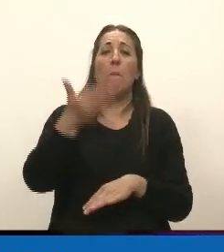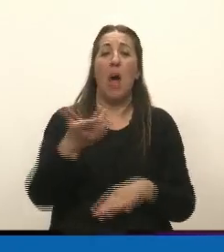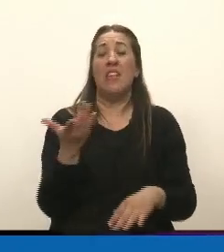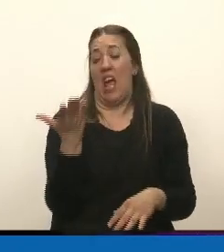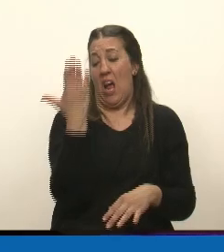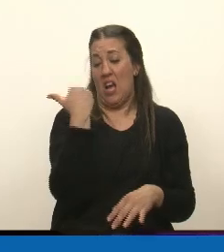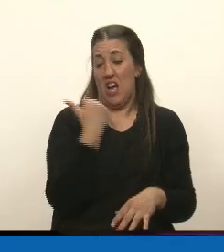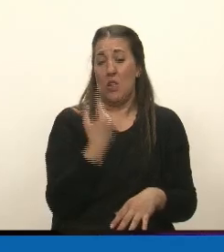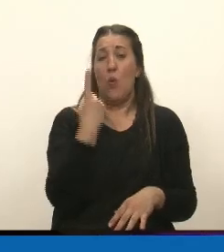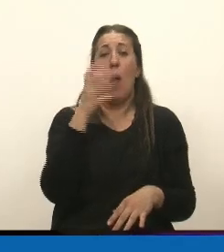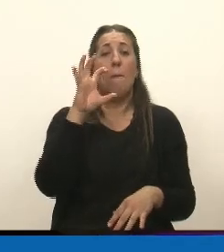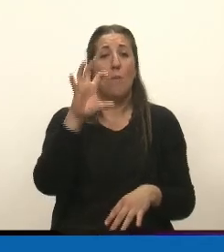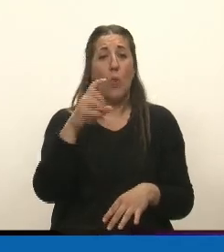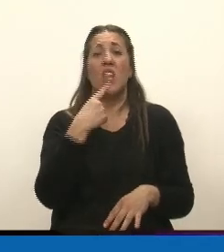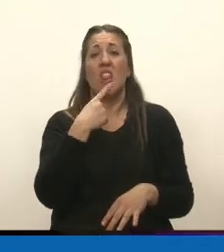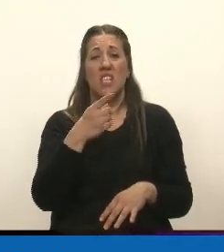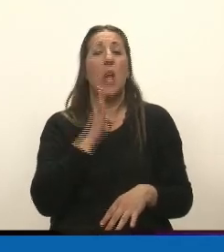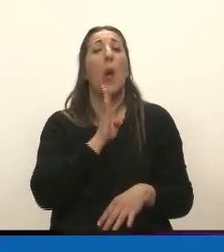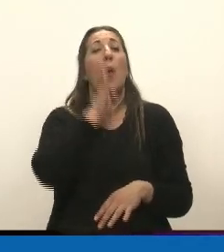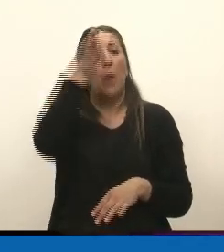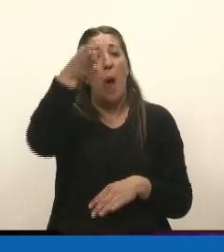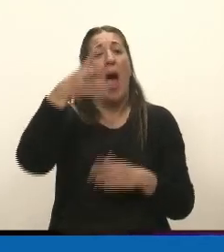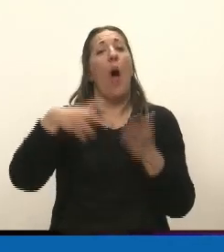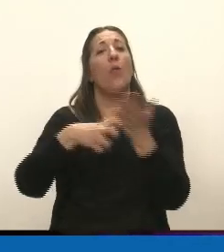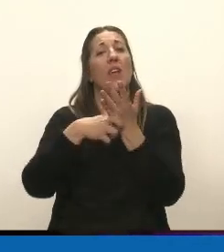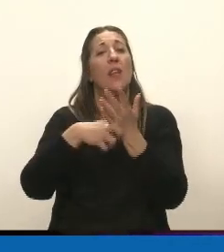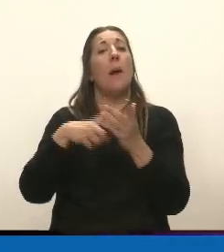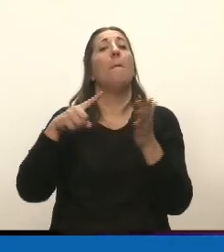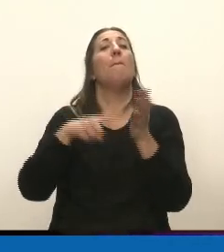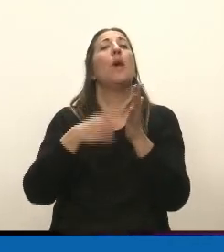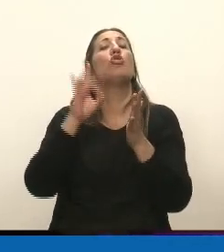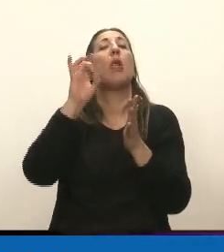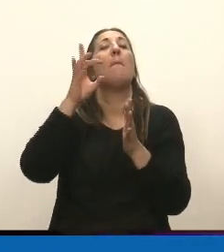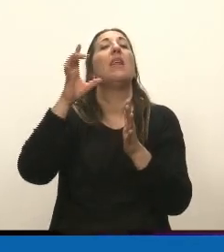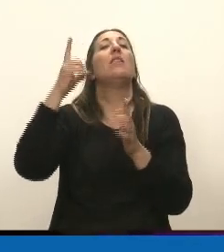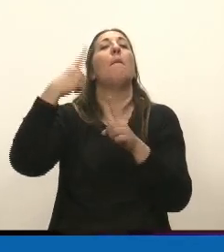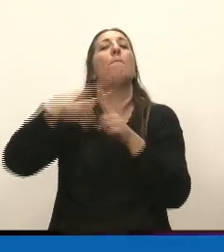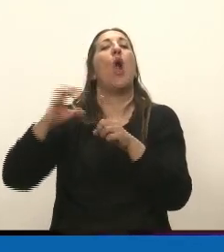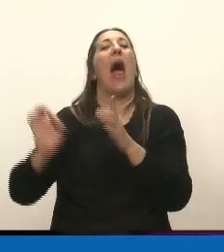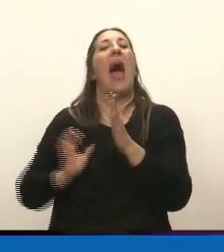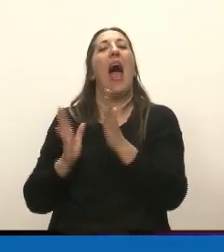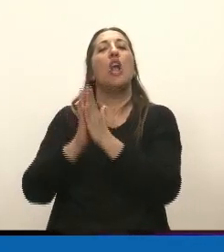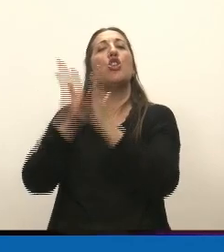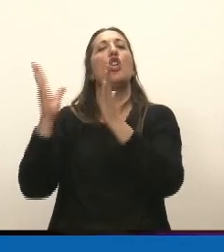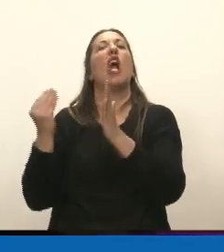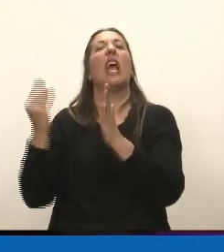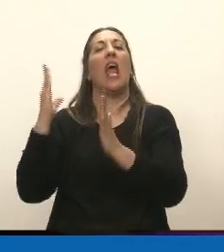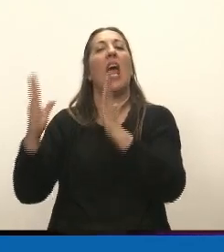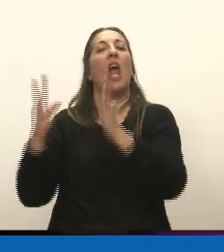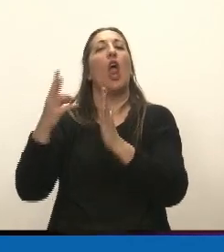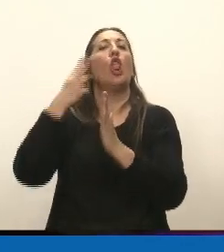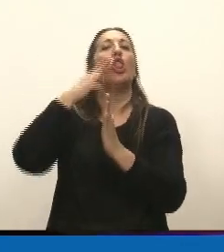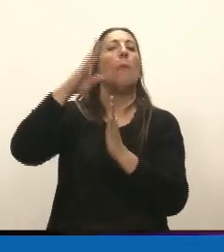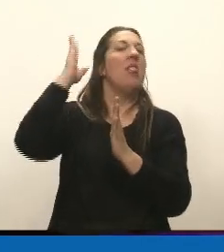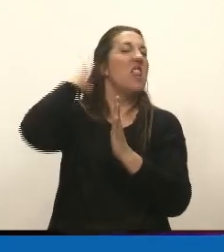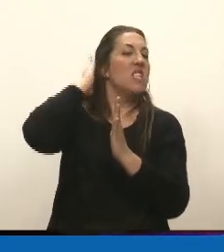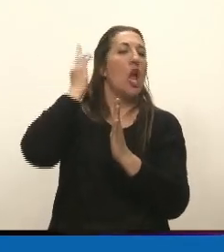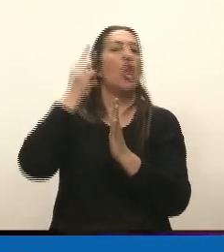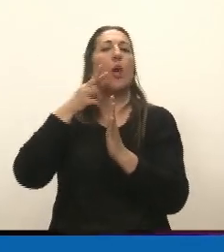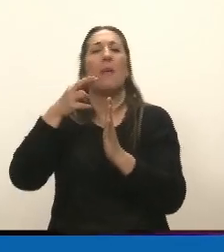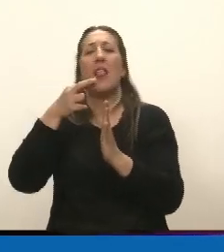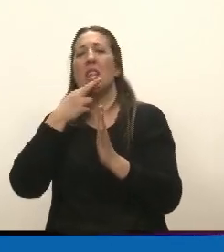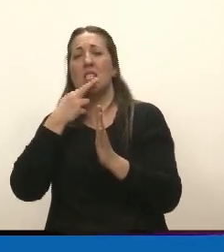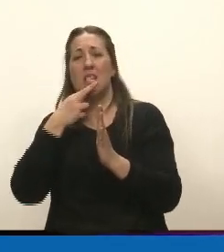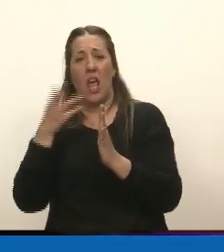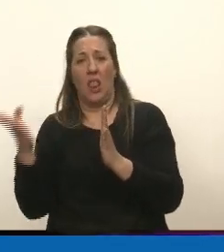le dijeron que van a hacer las auditorías, pero del año 2016-2017. Ustedes imagínense cuándo van a